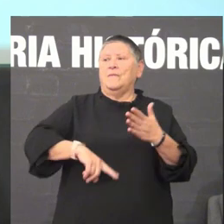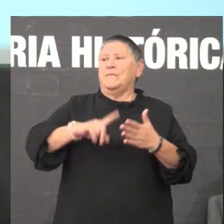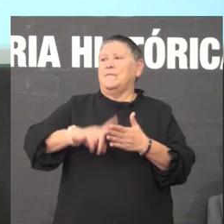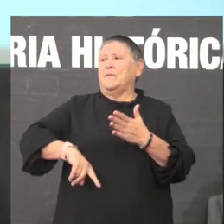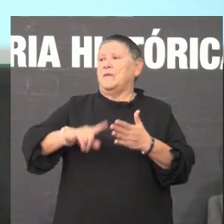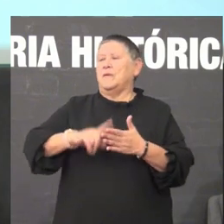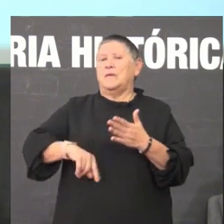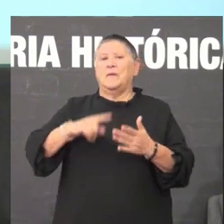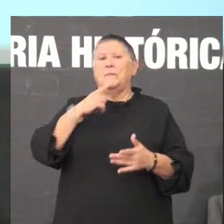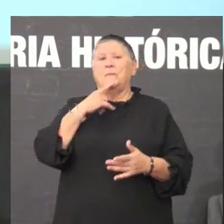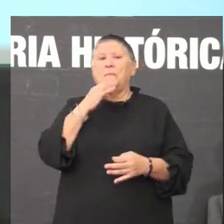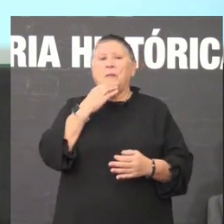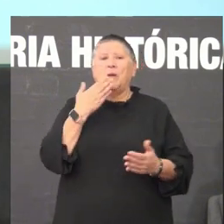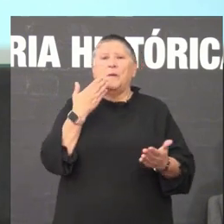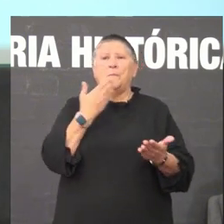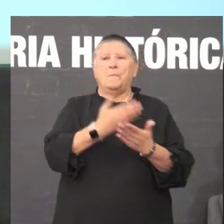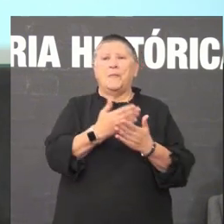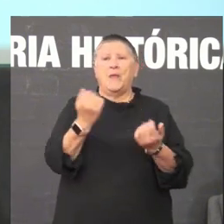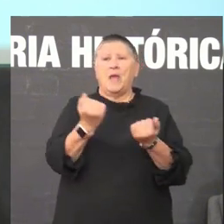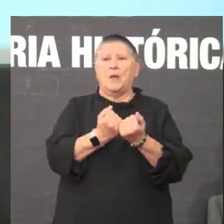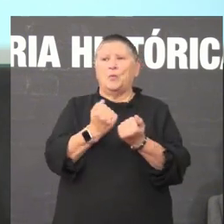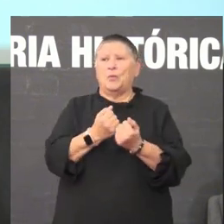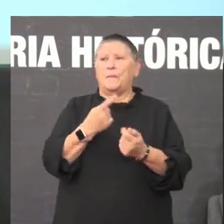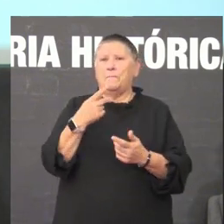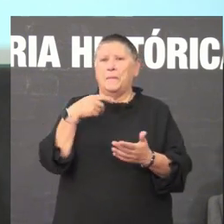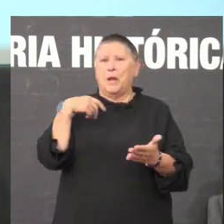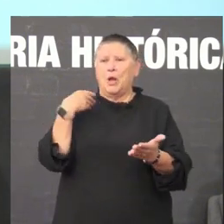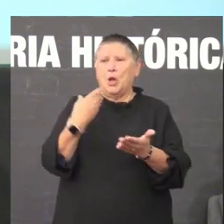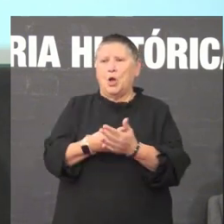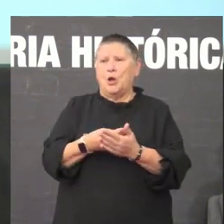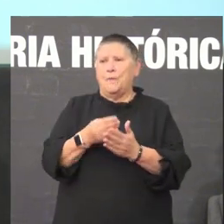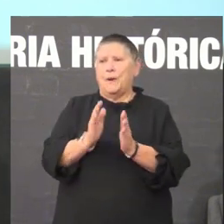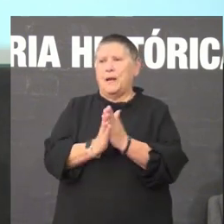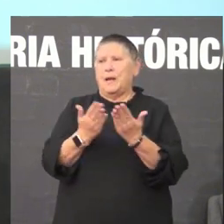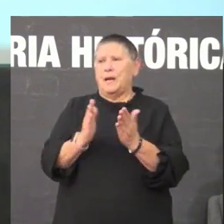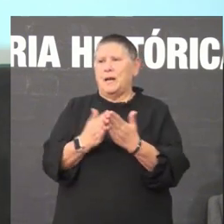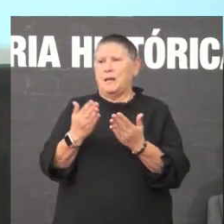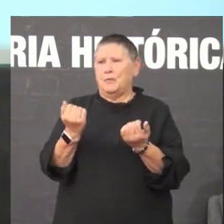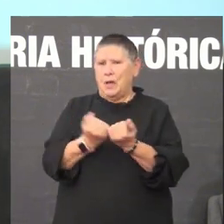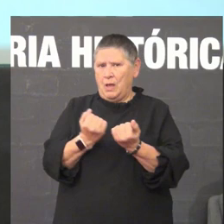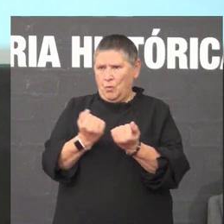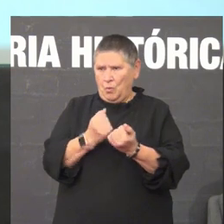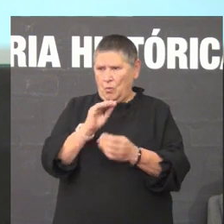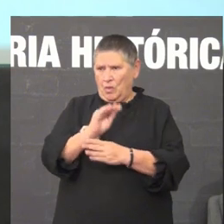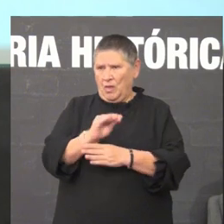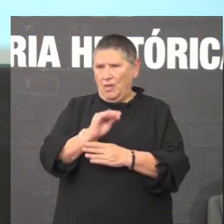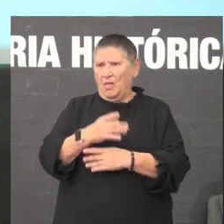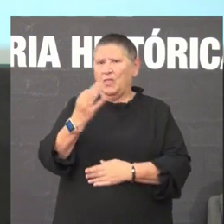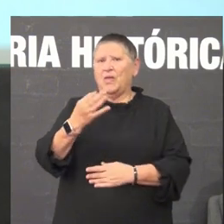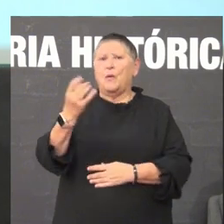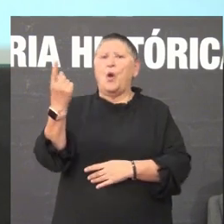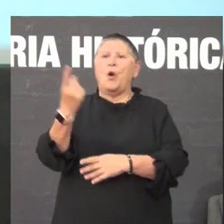ter axudas para compra de libros nas bibliotecas o mínimo de compras teñen que ser 50% en castelán